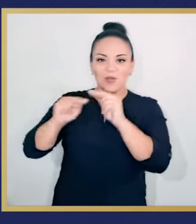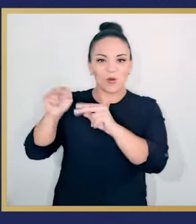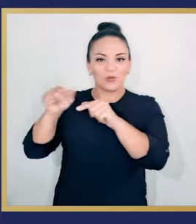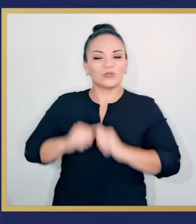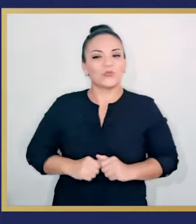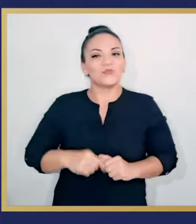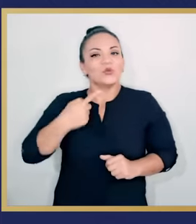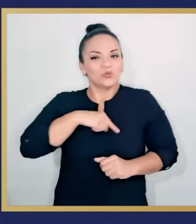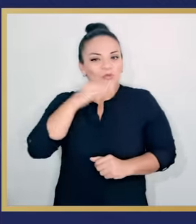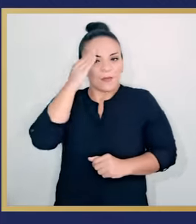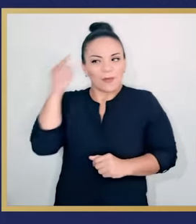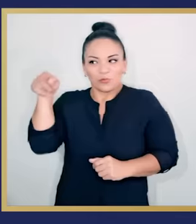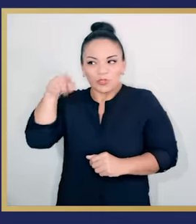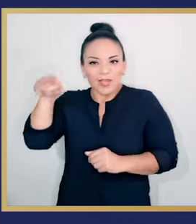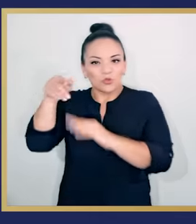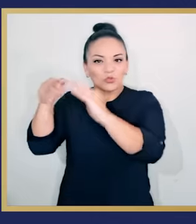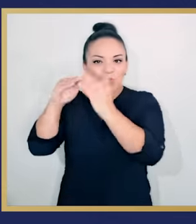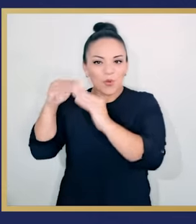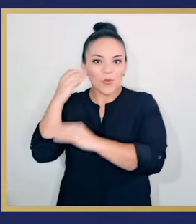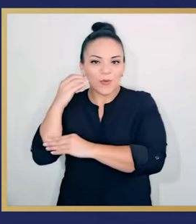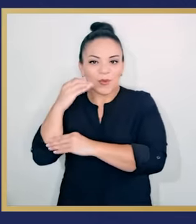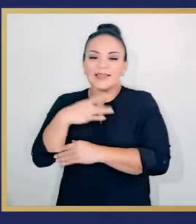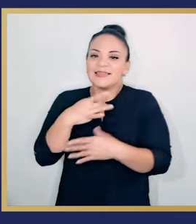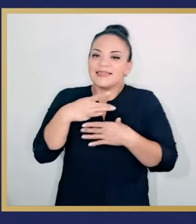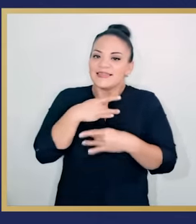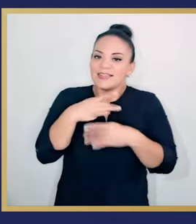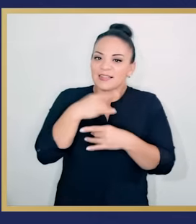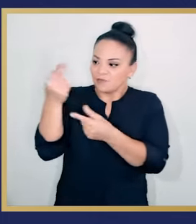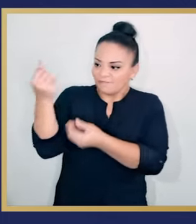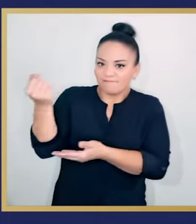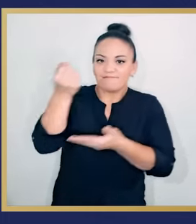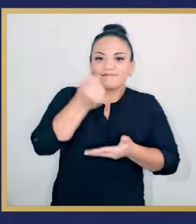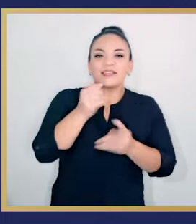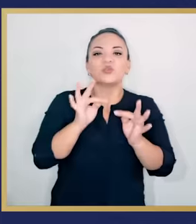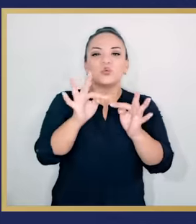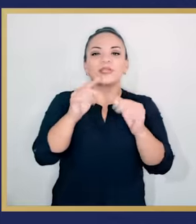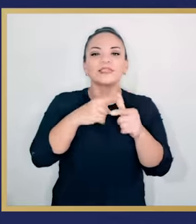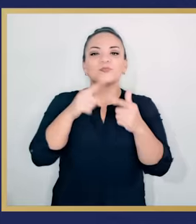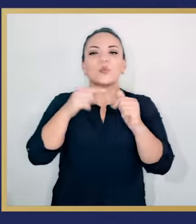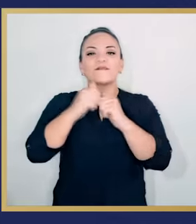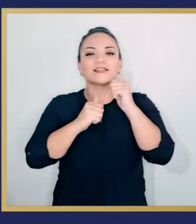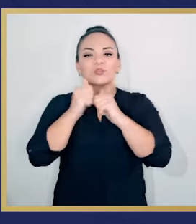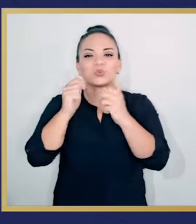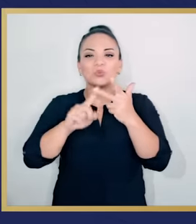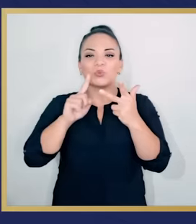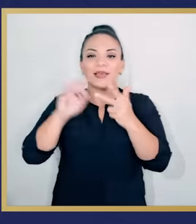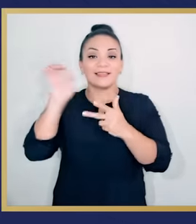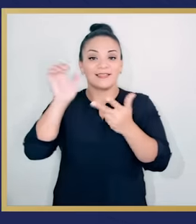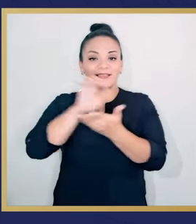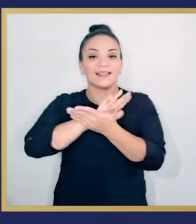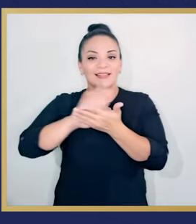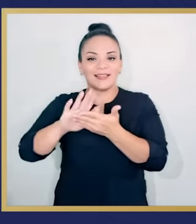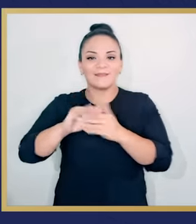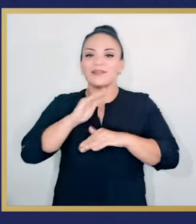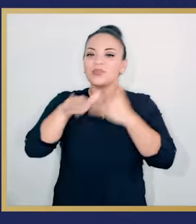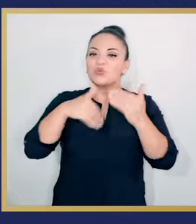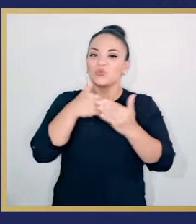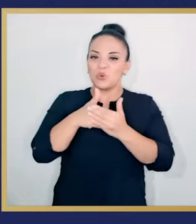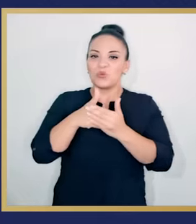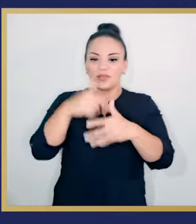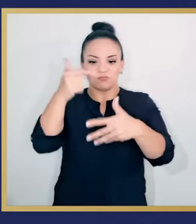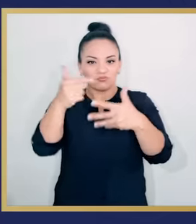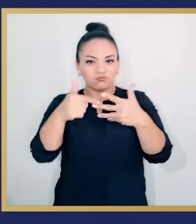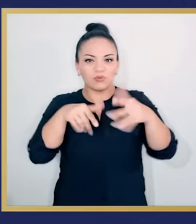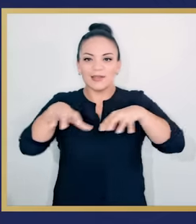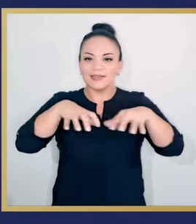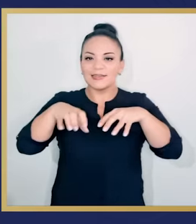gestionar oportunidades de negocio. Sabemos del interés de los Emiratís de invertir en turismo, infraestructura y, muy importante, en